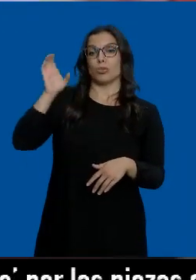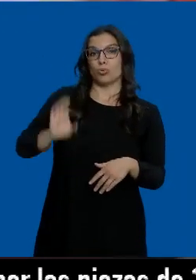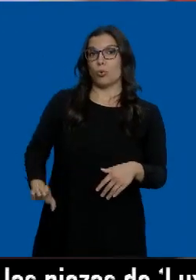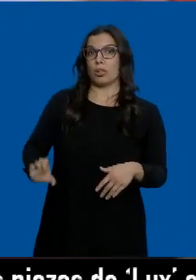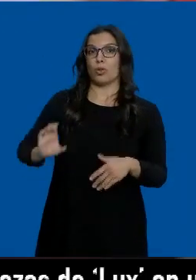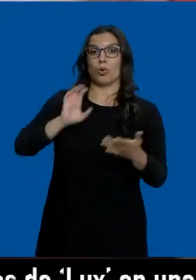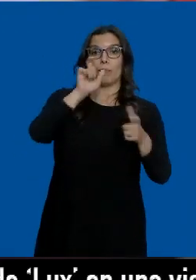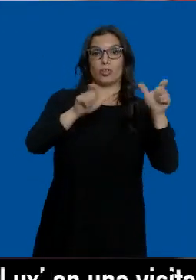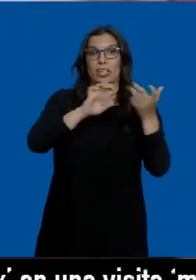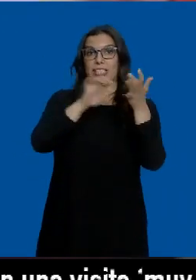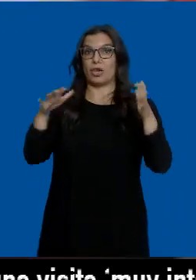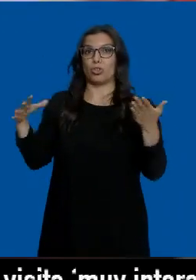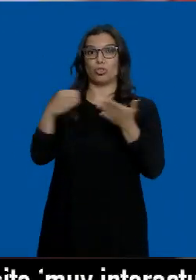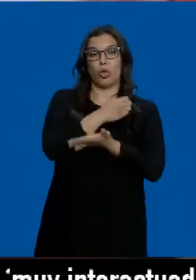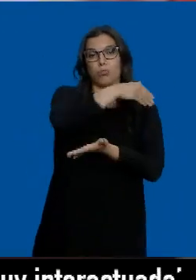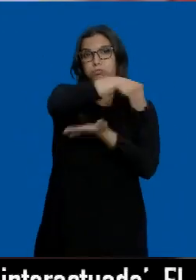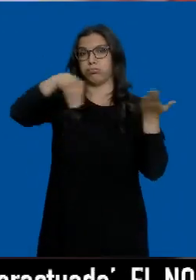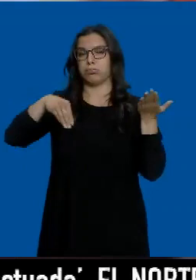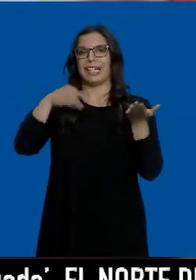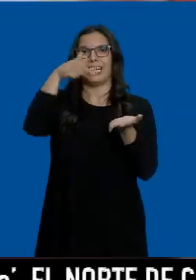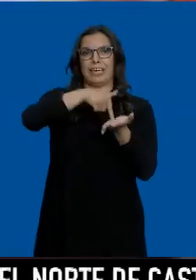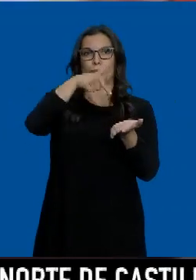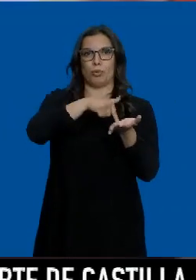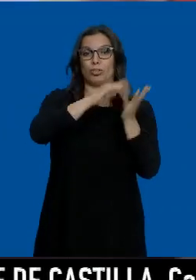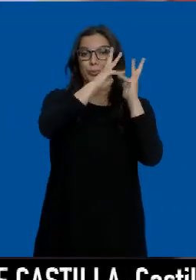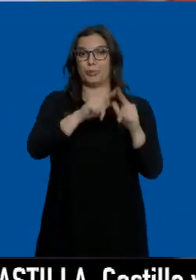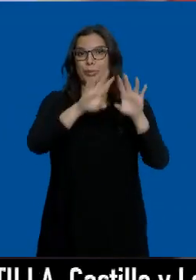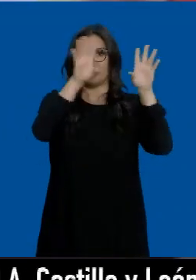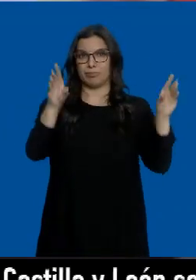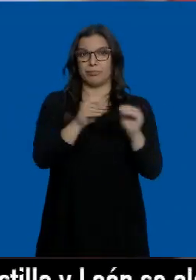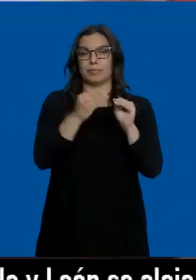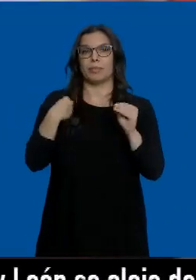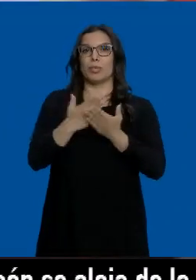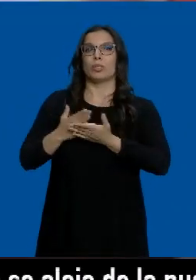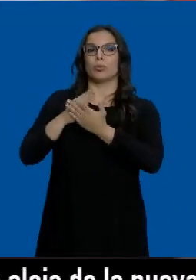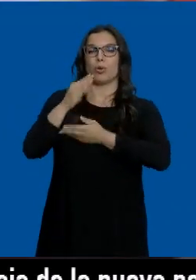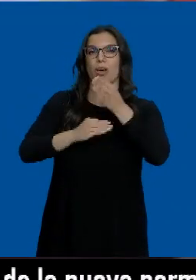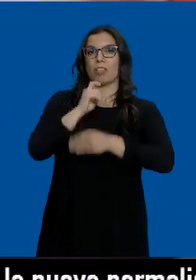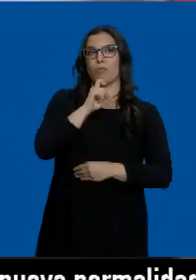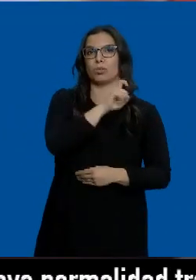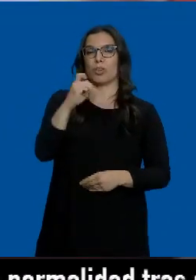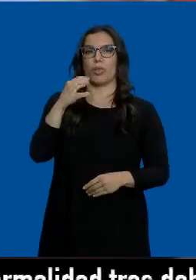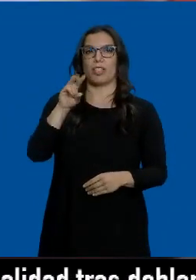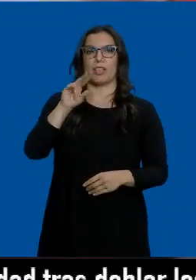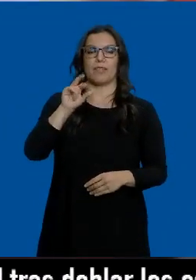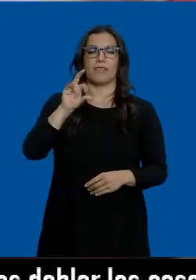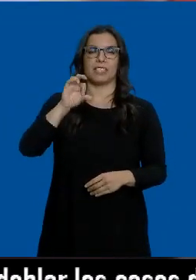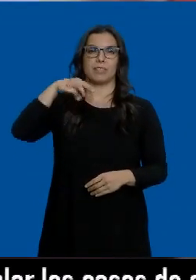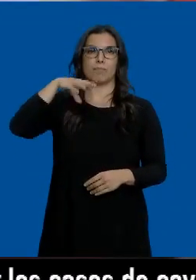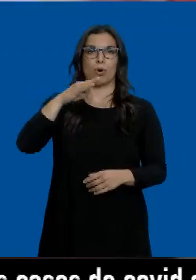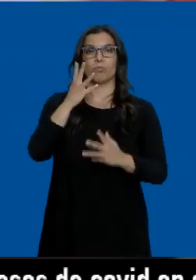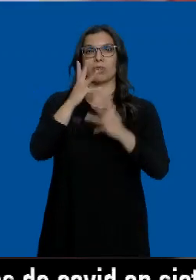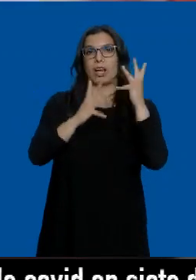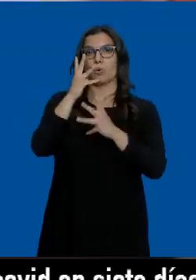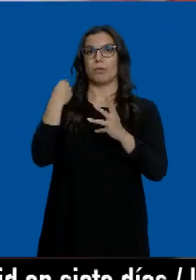y leoneses se irá en impuestos. Es una de las conclusiones que arroja un estudio que ha elaborado la Fundación Civismo, que calcula